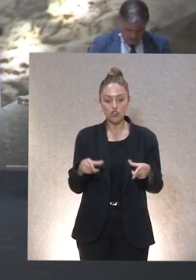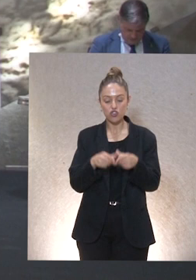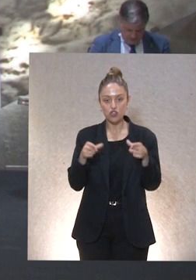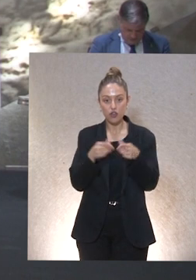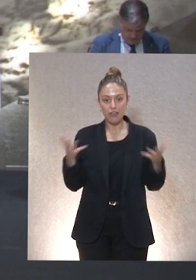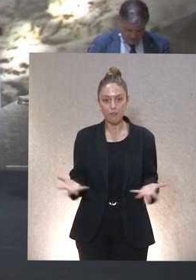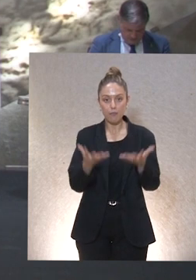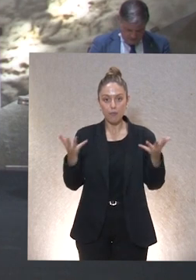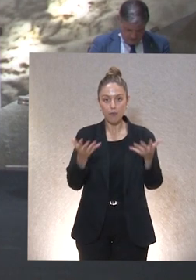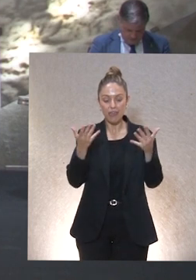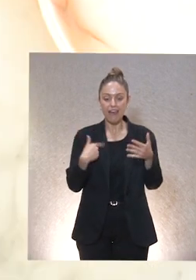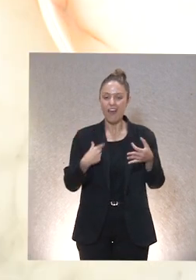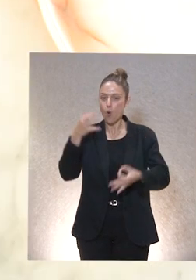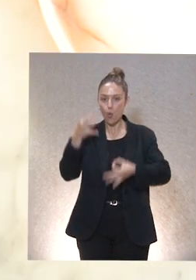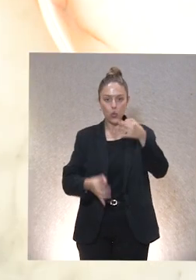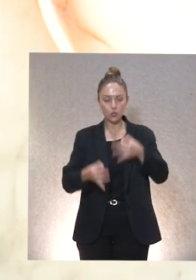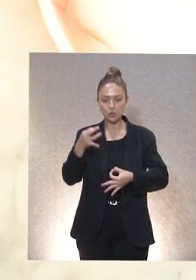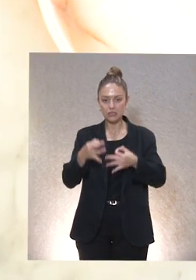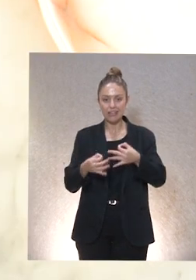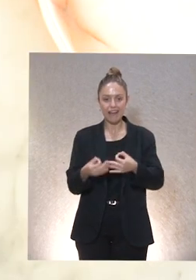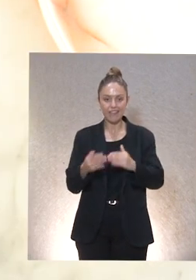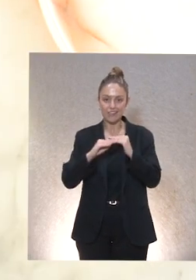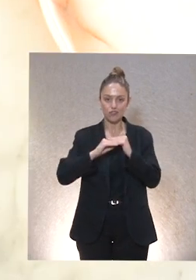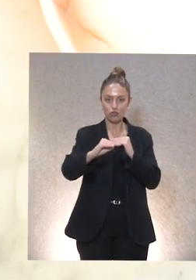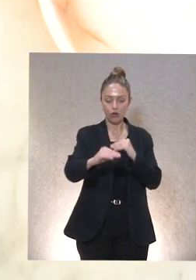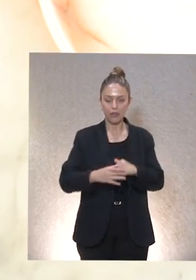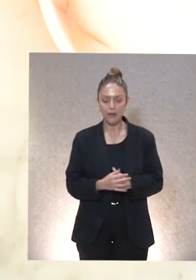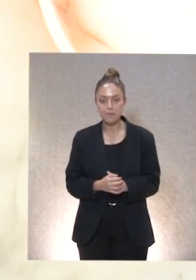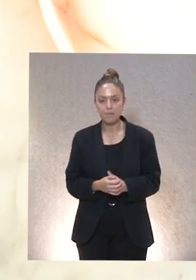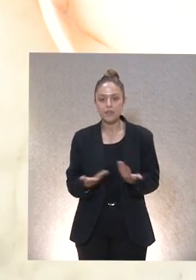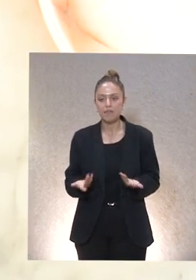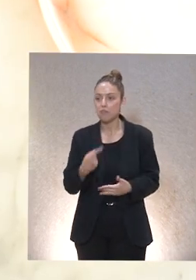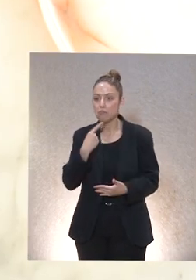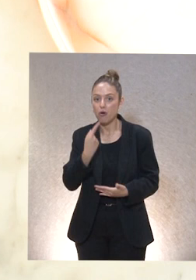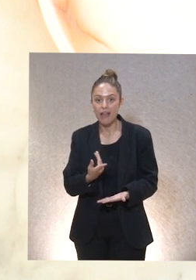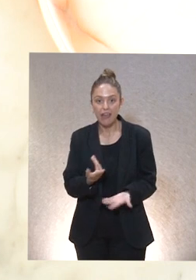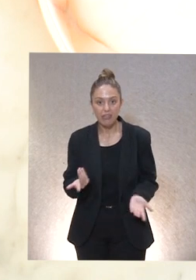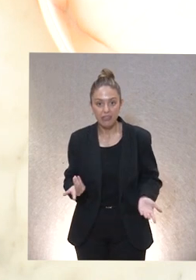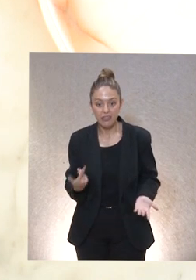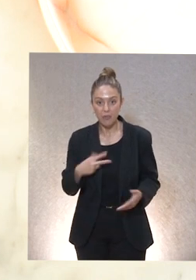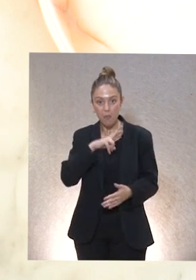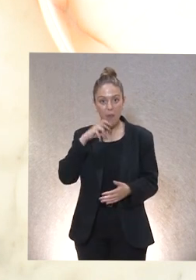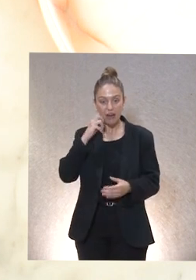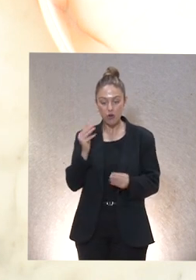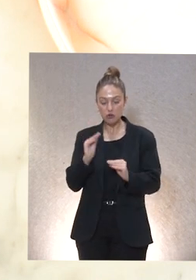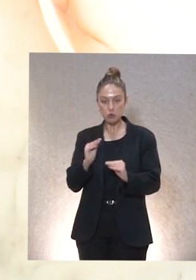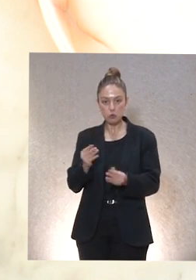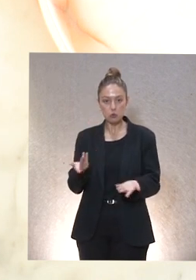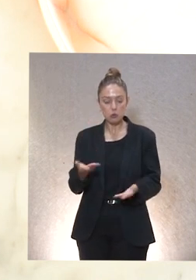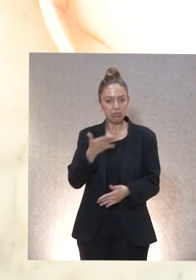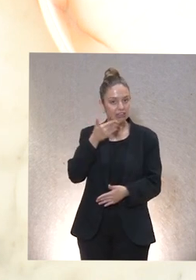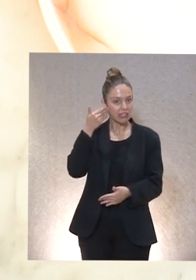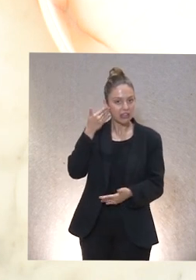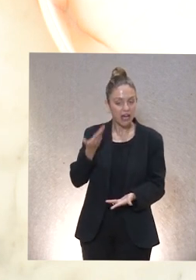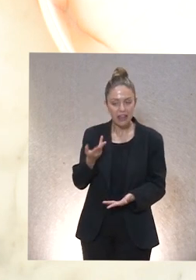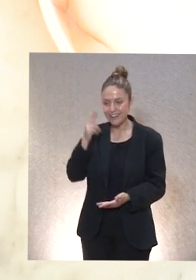justa y solidaria que os voy a decir a vosotros de cuáles son vuestros valores la dignidad